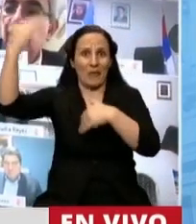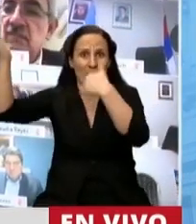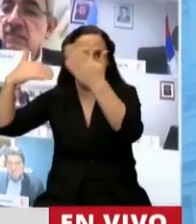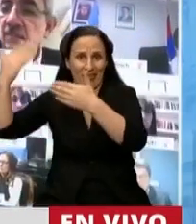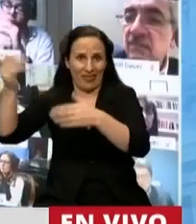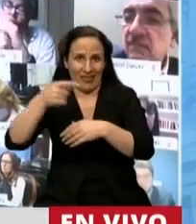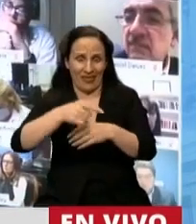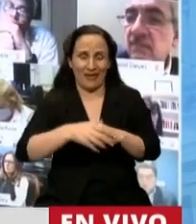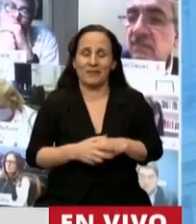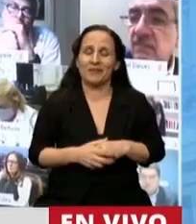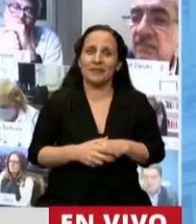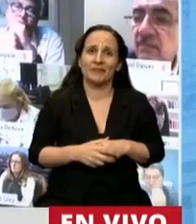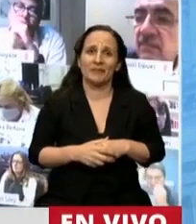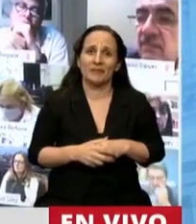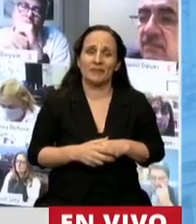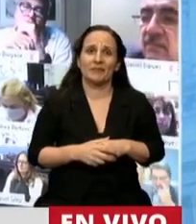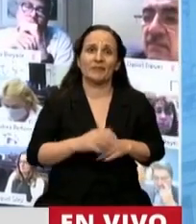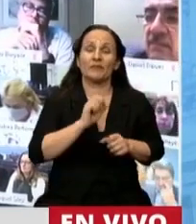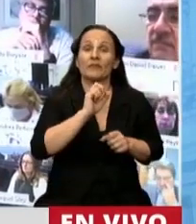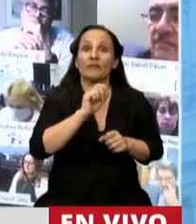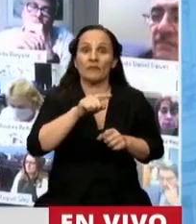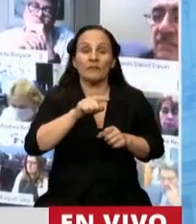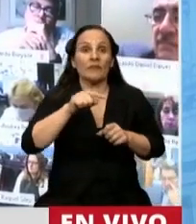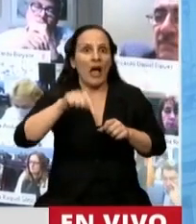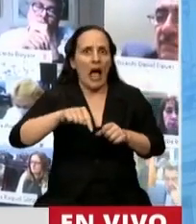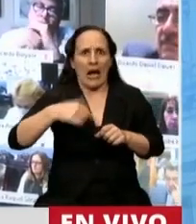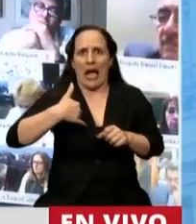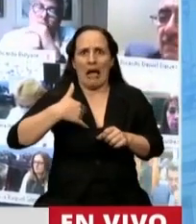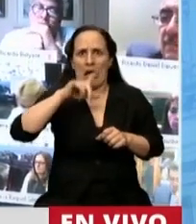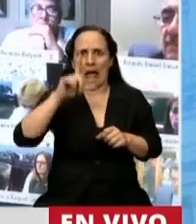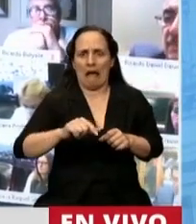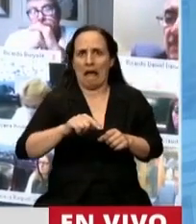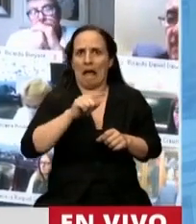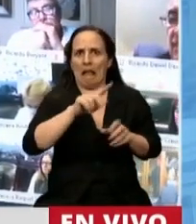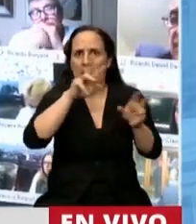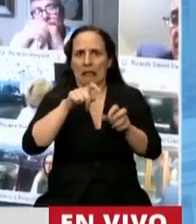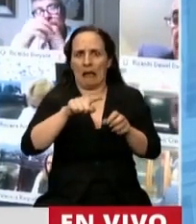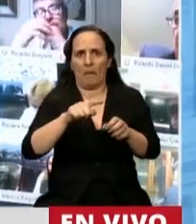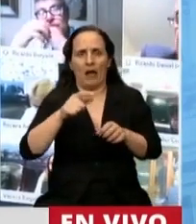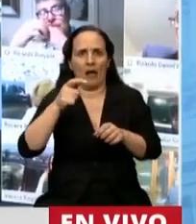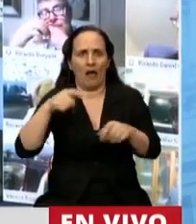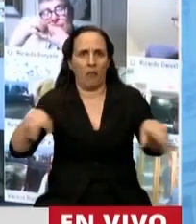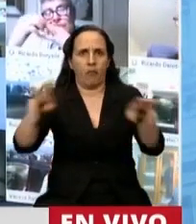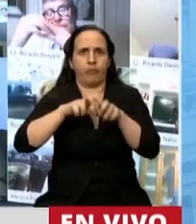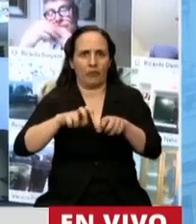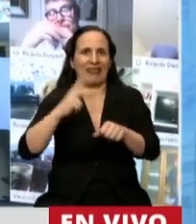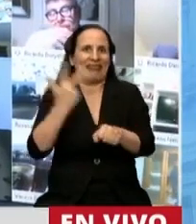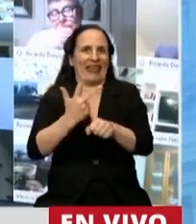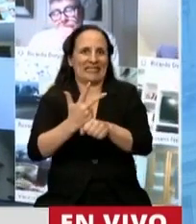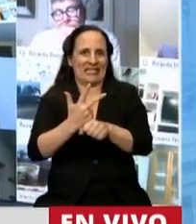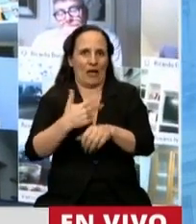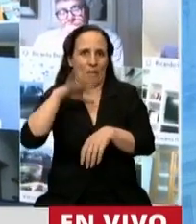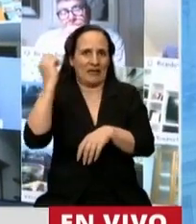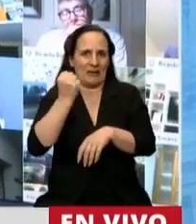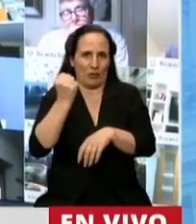promueve este sector. El tercero más importante, aquí bien se ha dicho, en este sentido, en la economía del país.